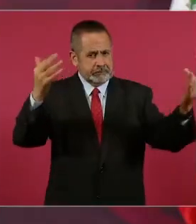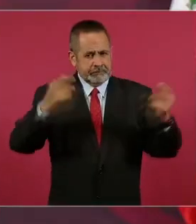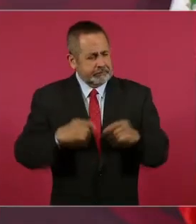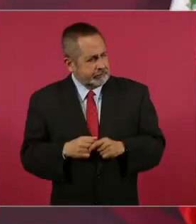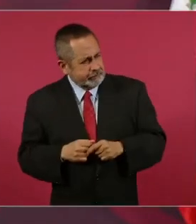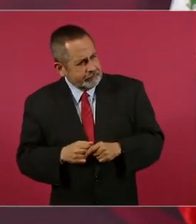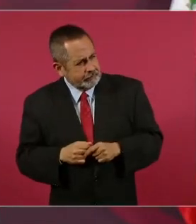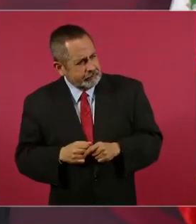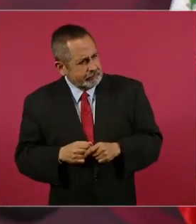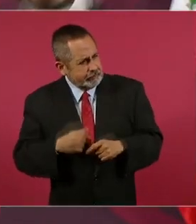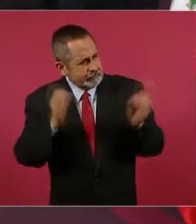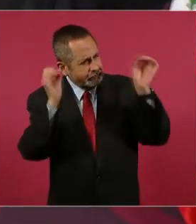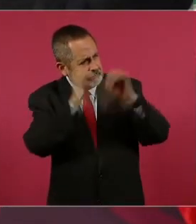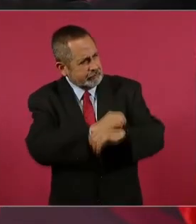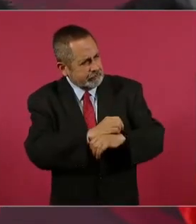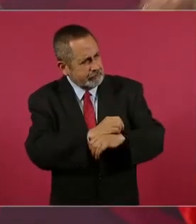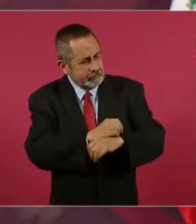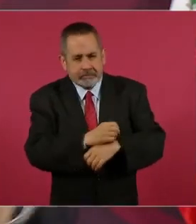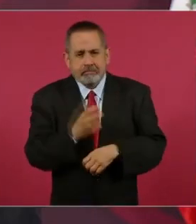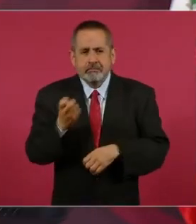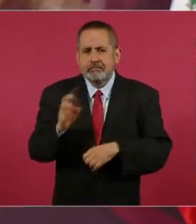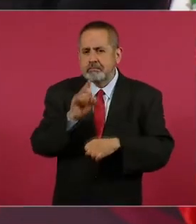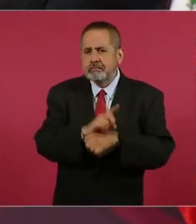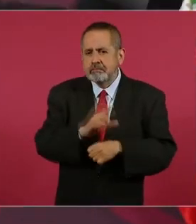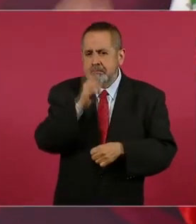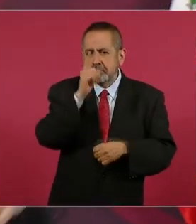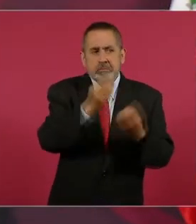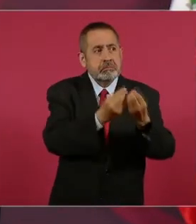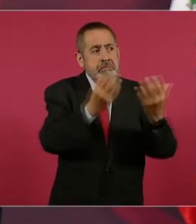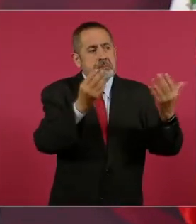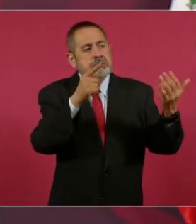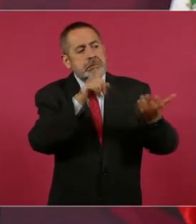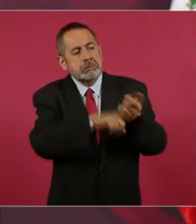que siempre está oscuro, pero no, ahí estaban.